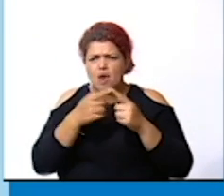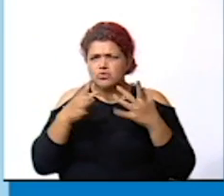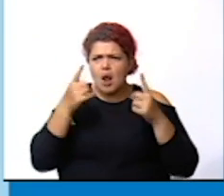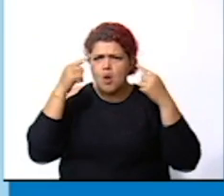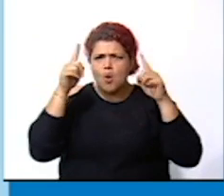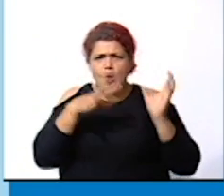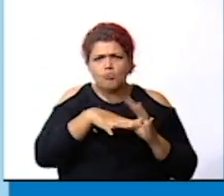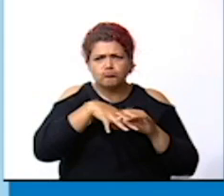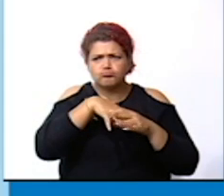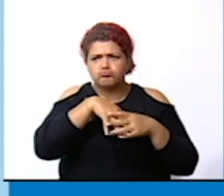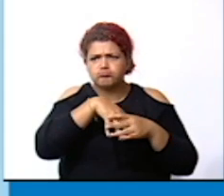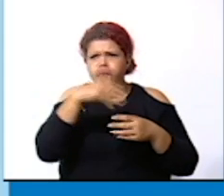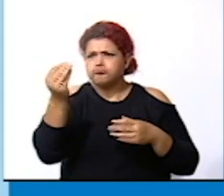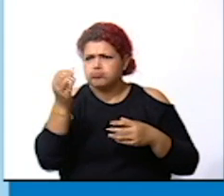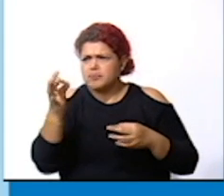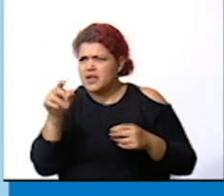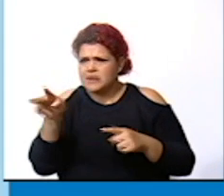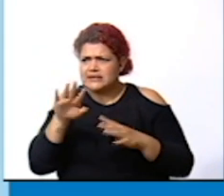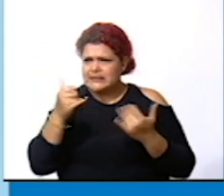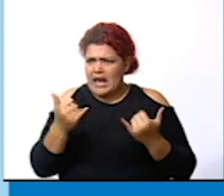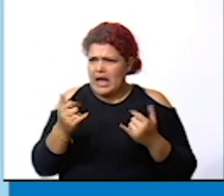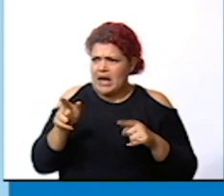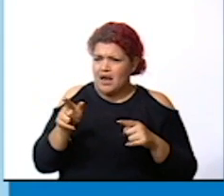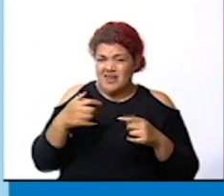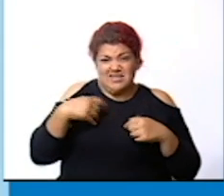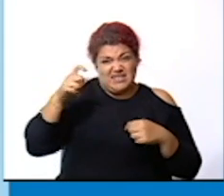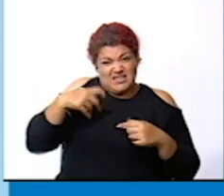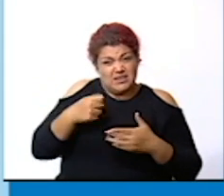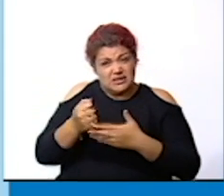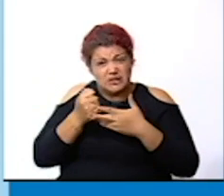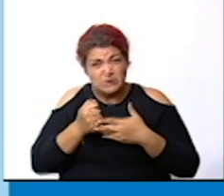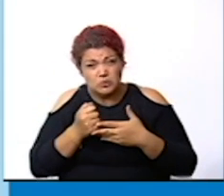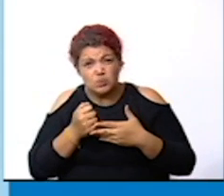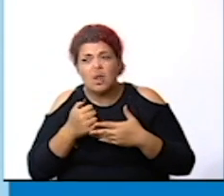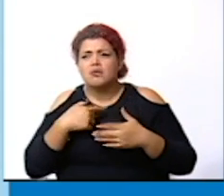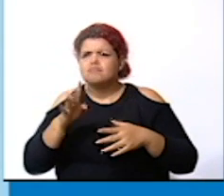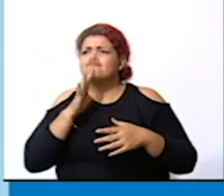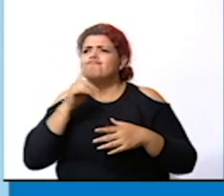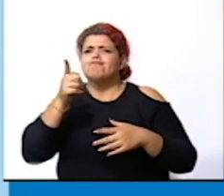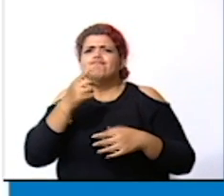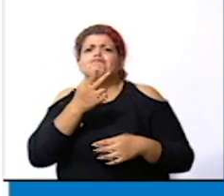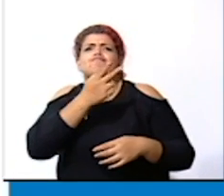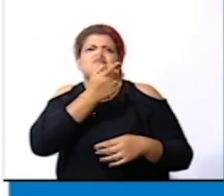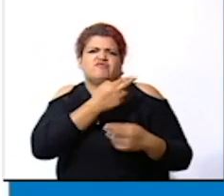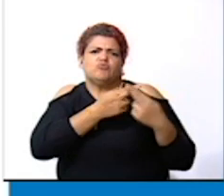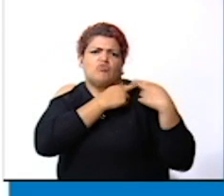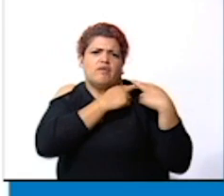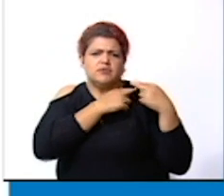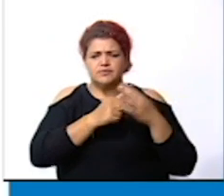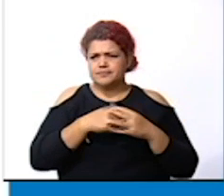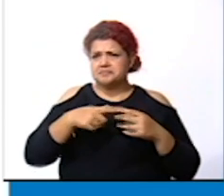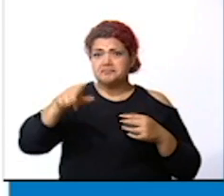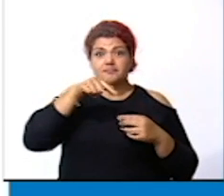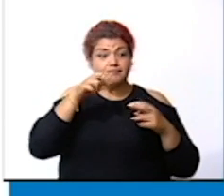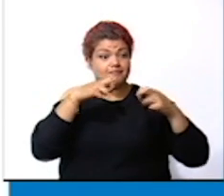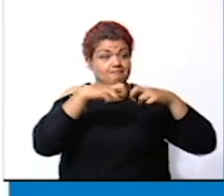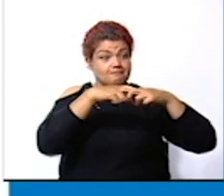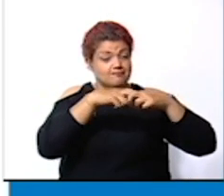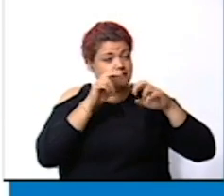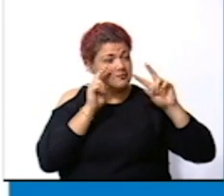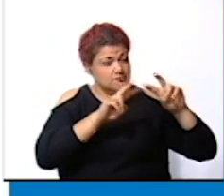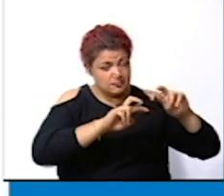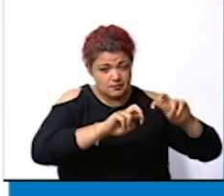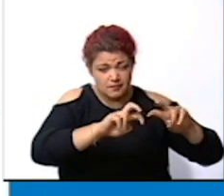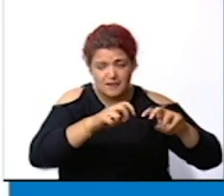logrado evacuar en caso de necesitar ayuda comunícate con las autoridades revisa las conexiones eléctricas